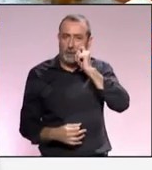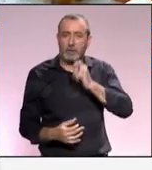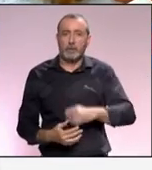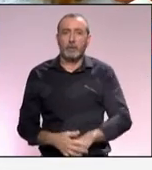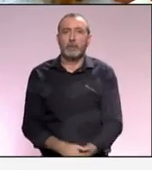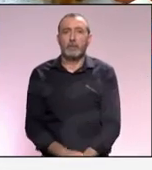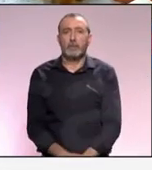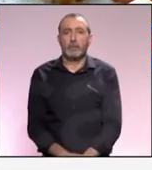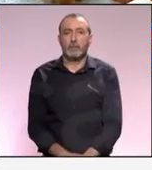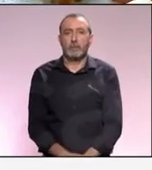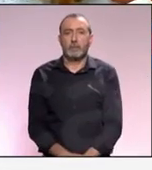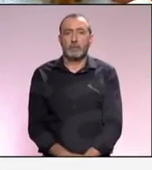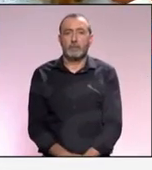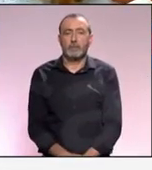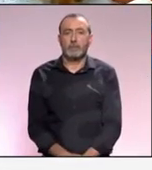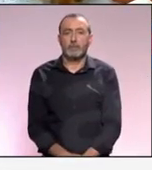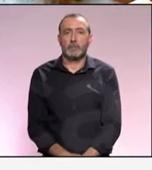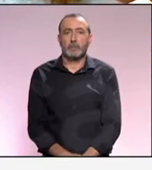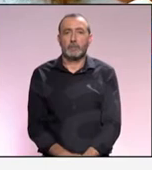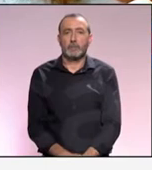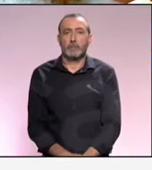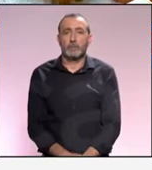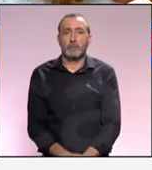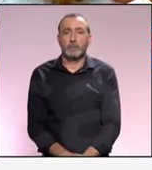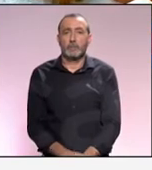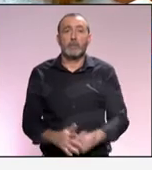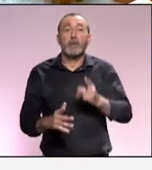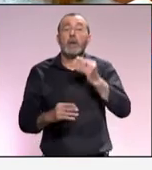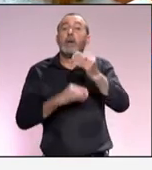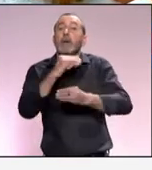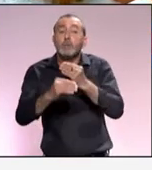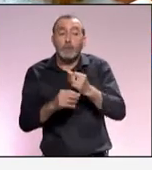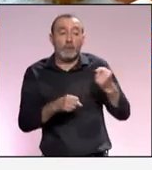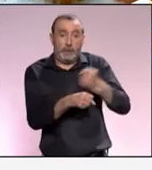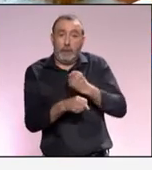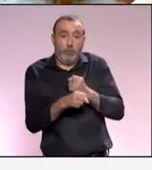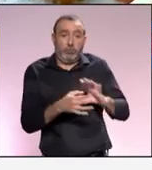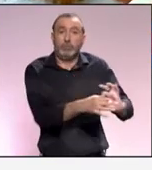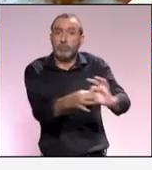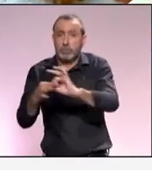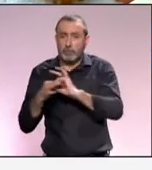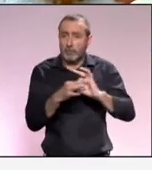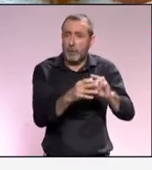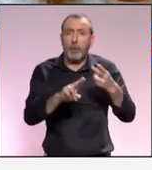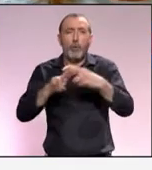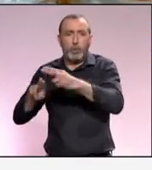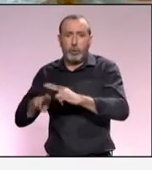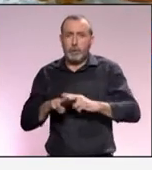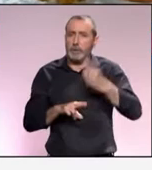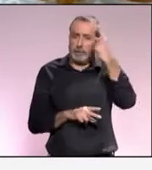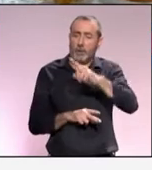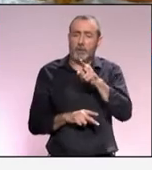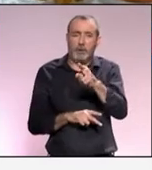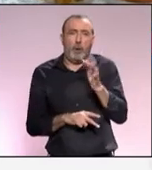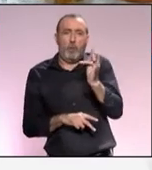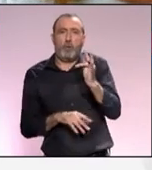hemos hecho esto trabajando entre todos los políticos sabiendo